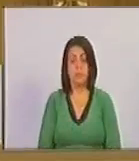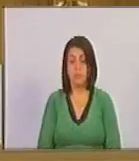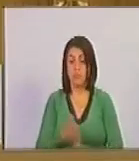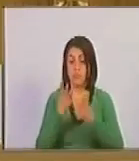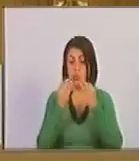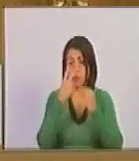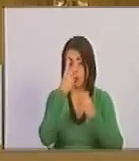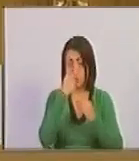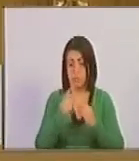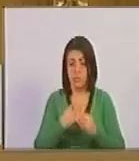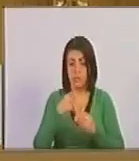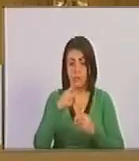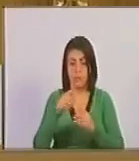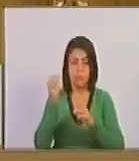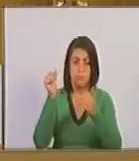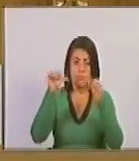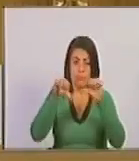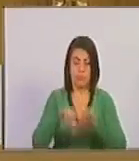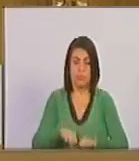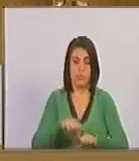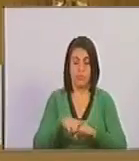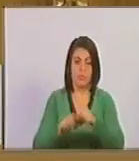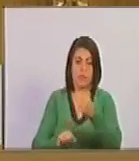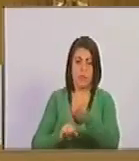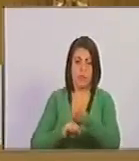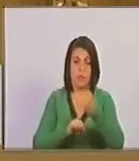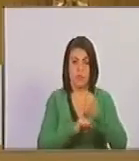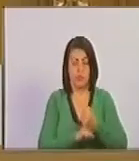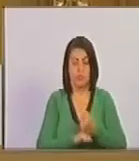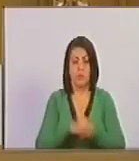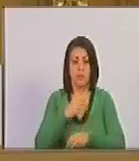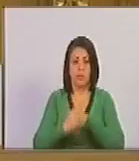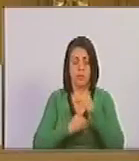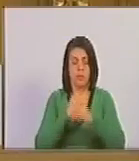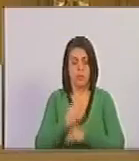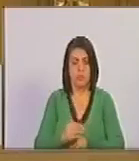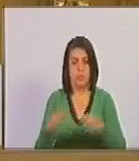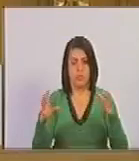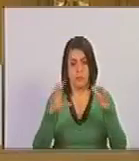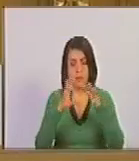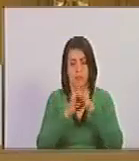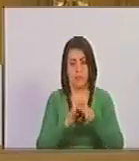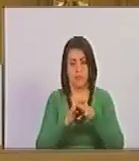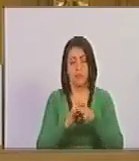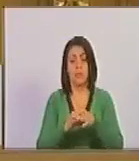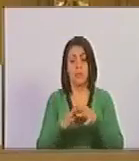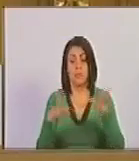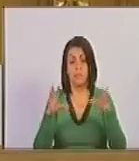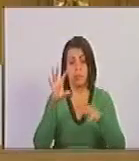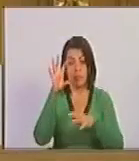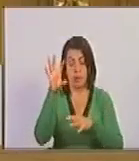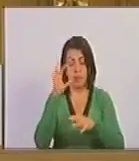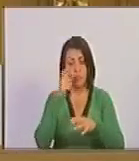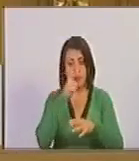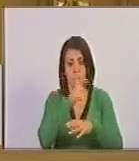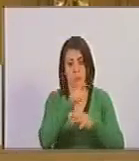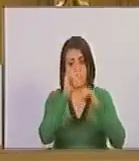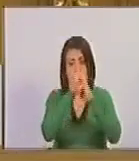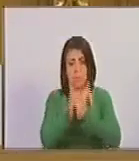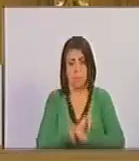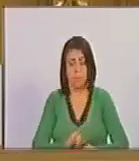pobreza, la destrucción a favor de construir y consolidar una nación soberana e